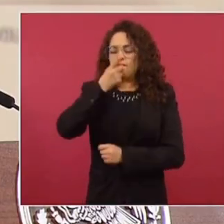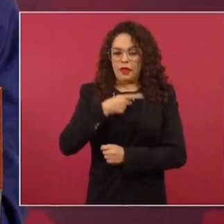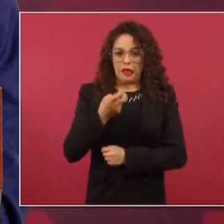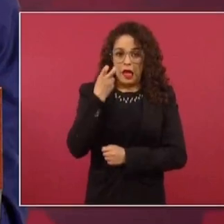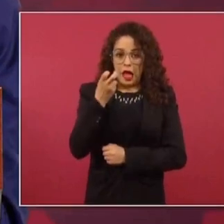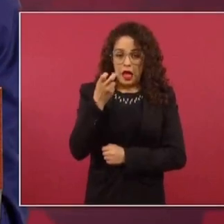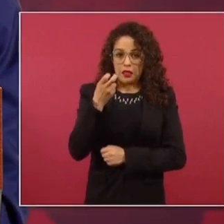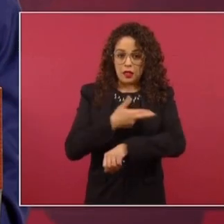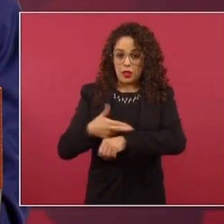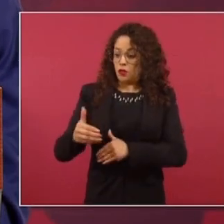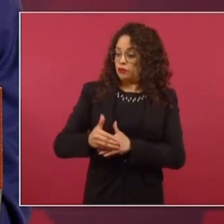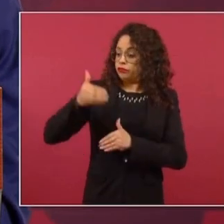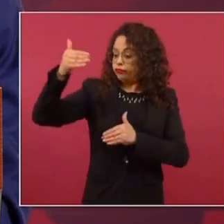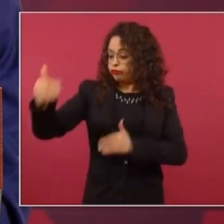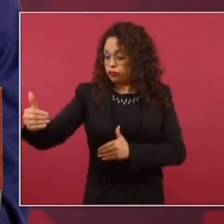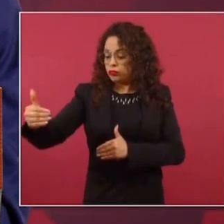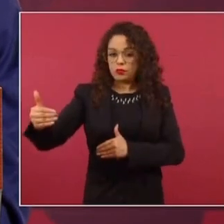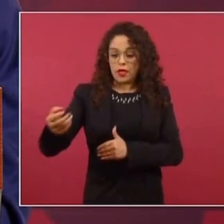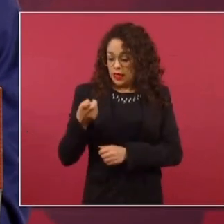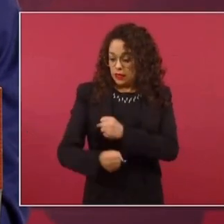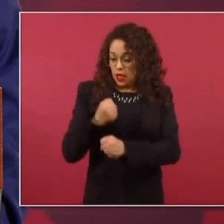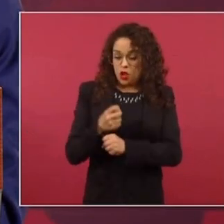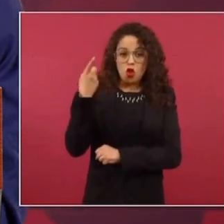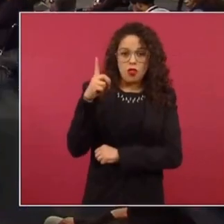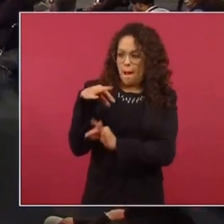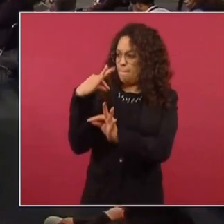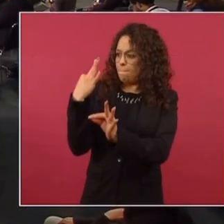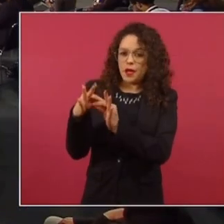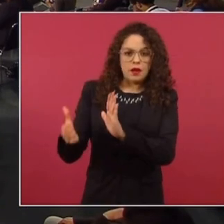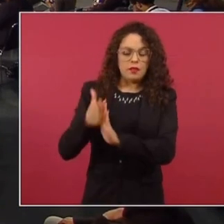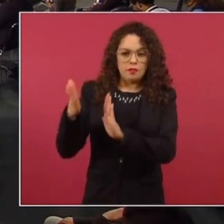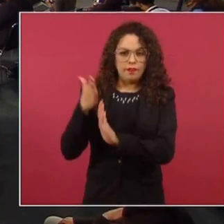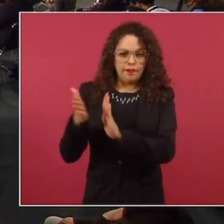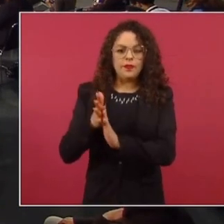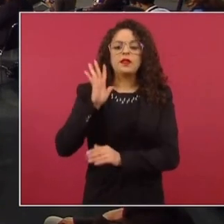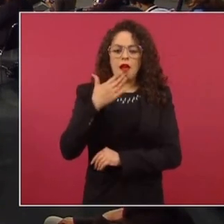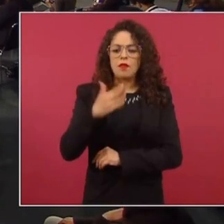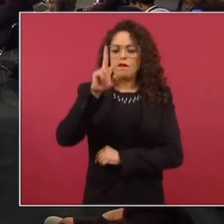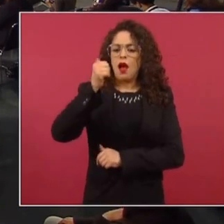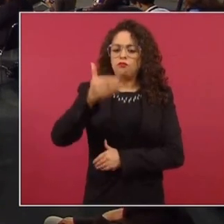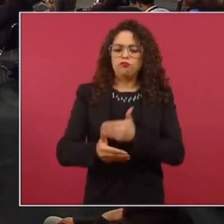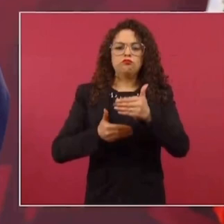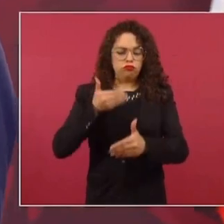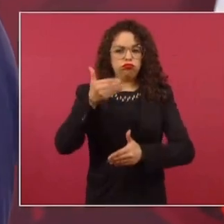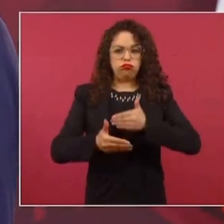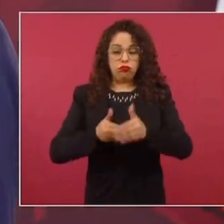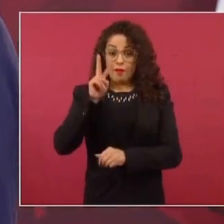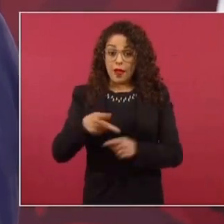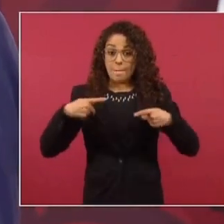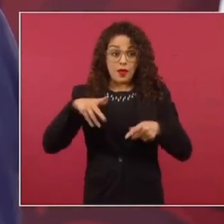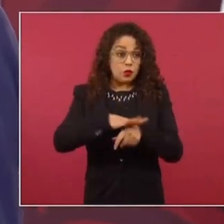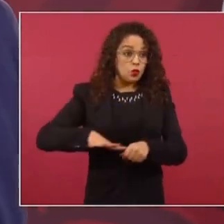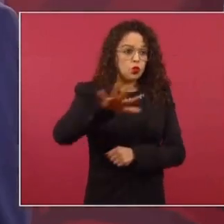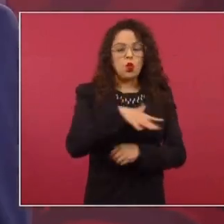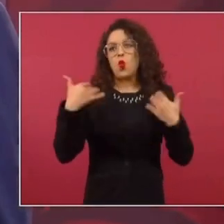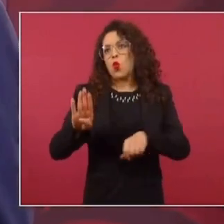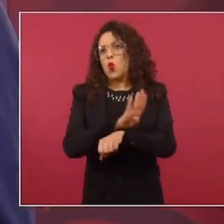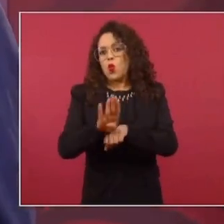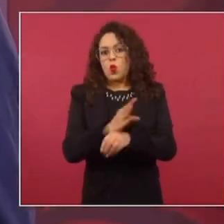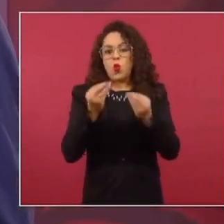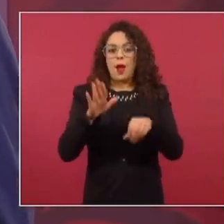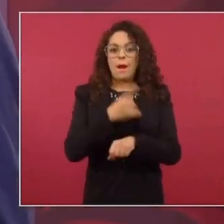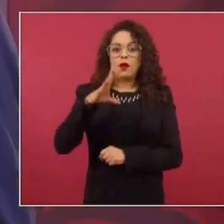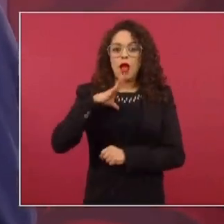tramo lo vamos a terminar en diciembre de este año y ya se está avanzando y va a ser de mucha utilidad para la gente, porque van a haber